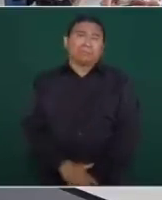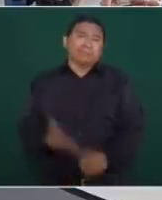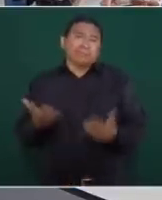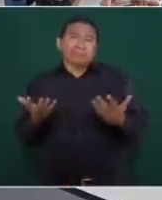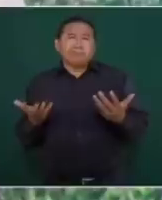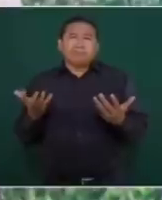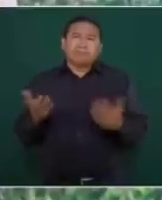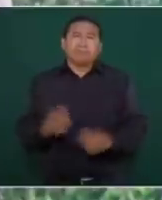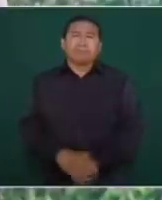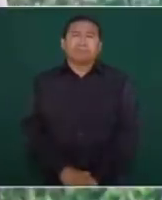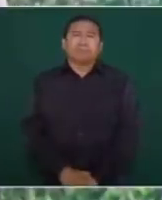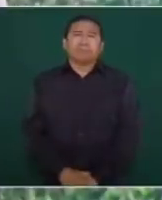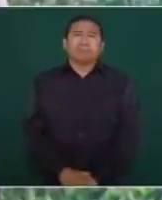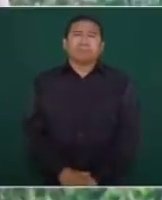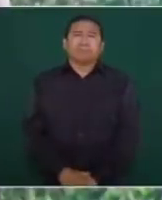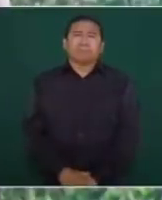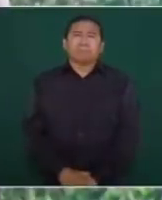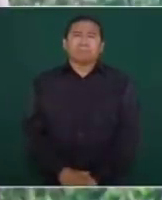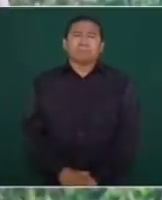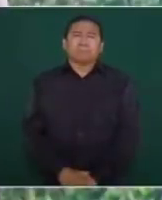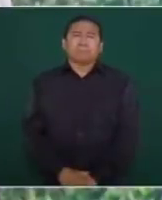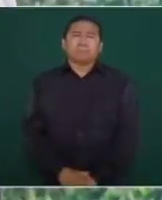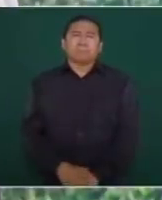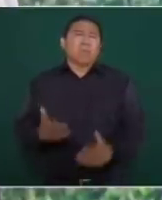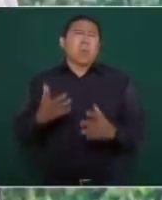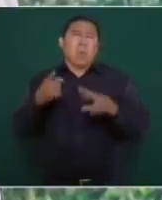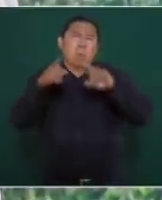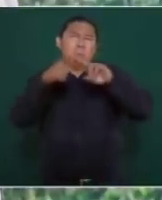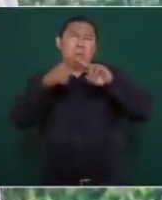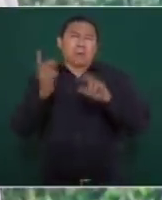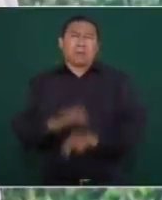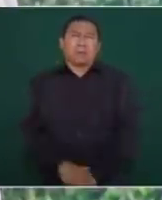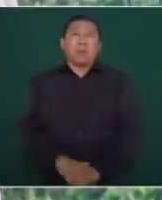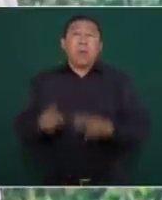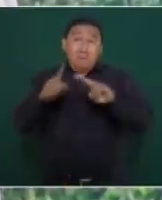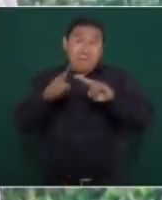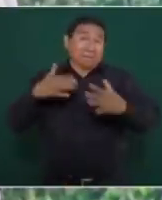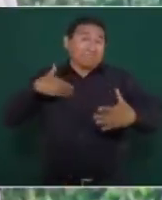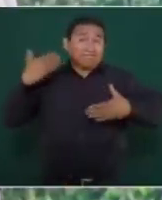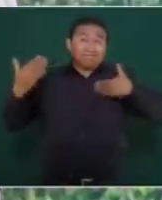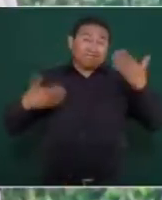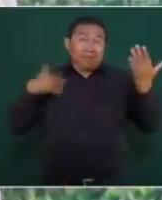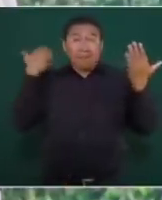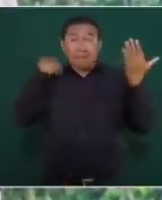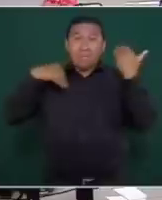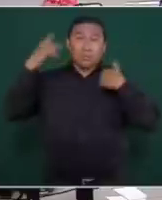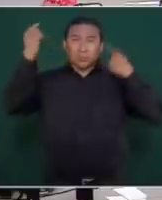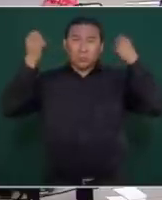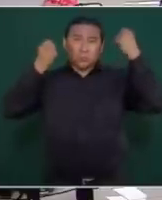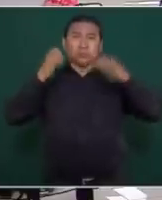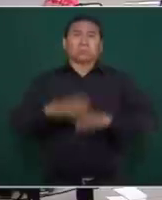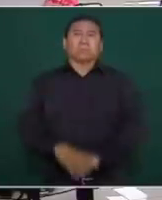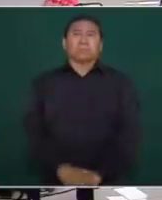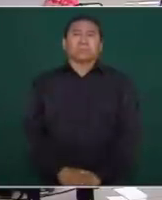un parque recreativo, turístico